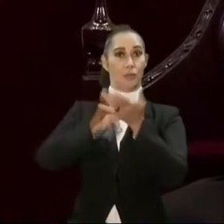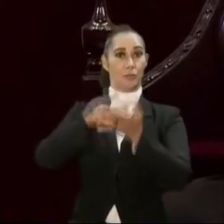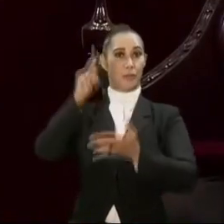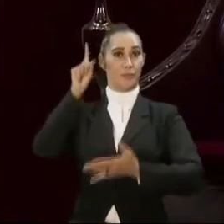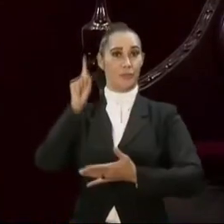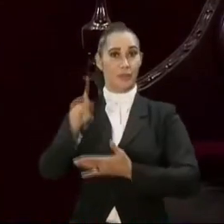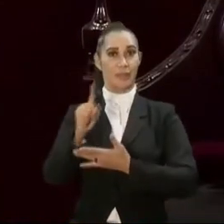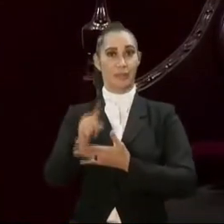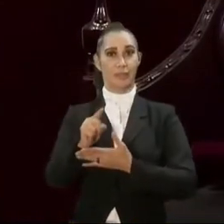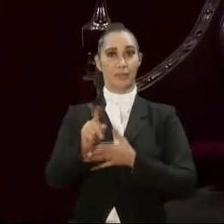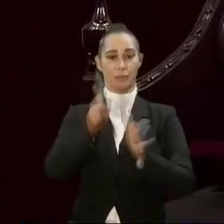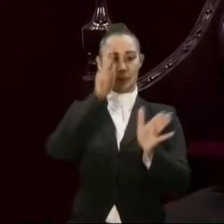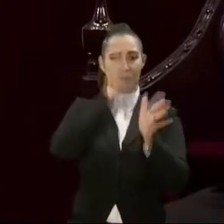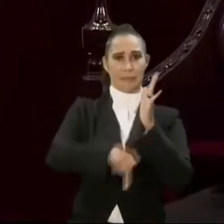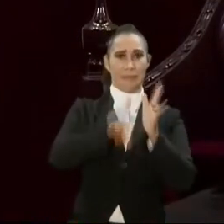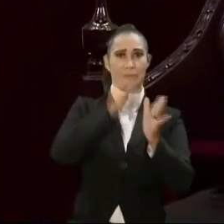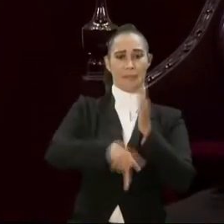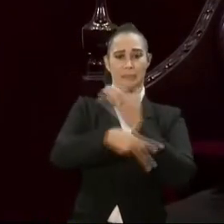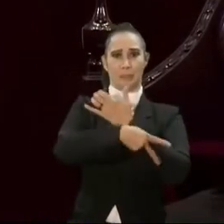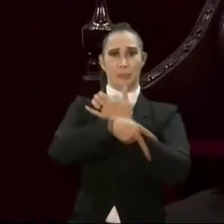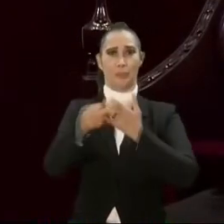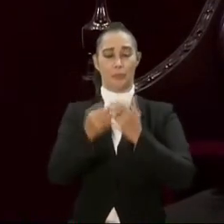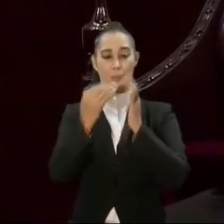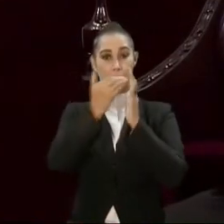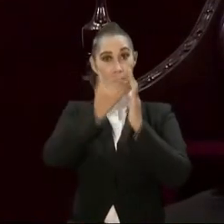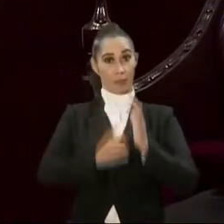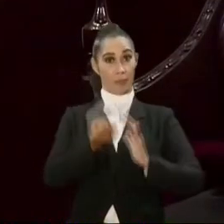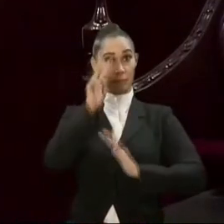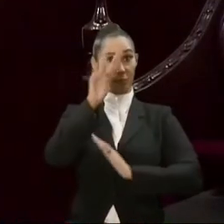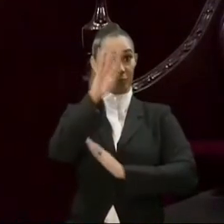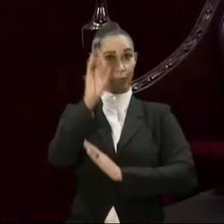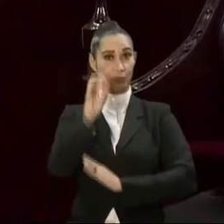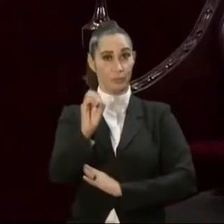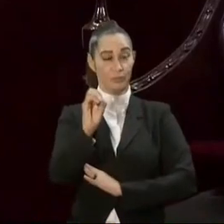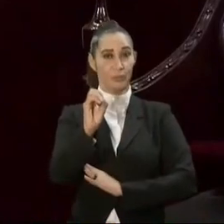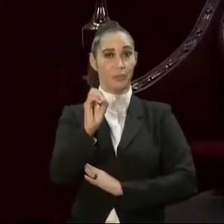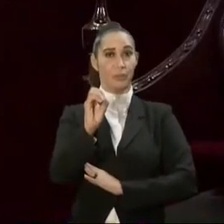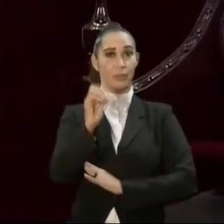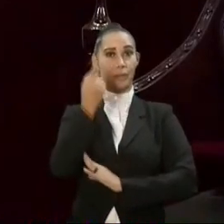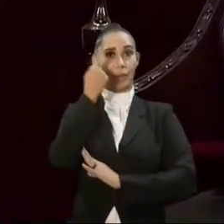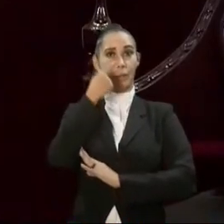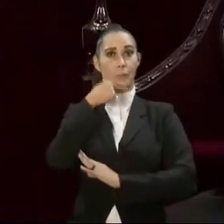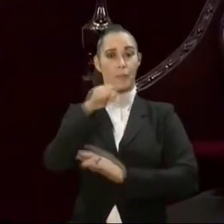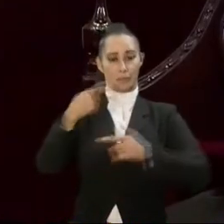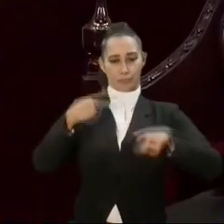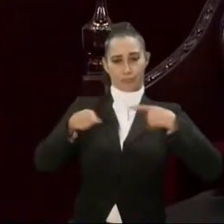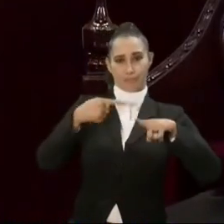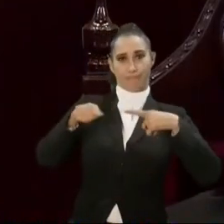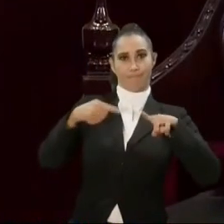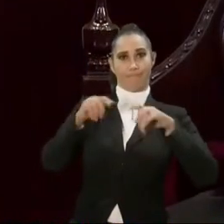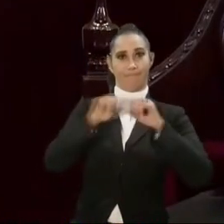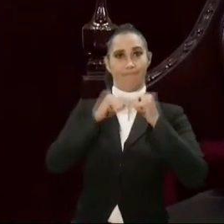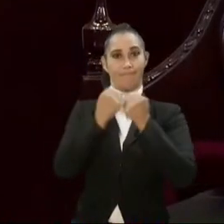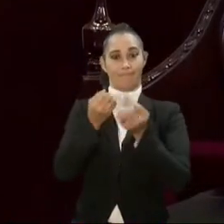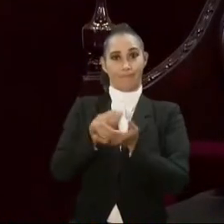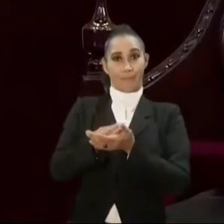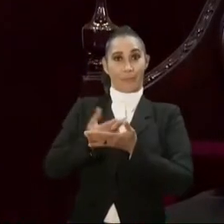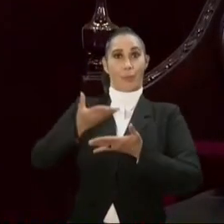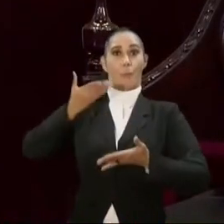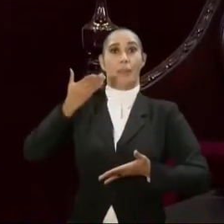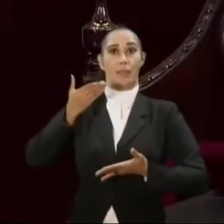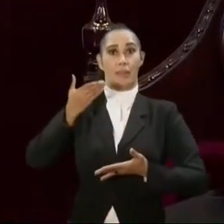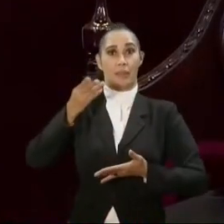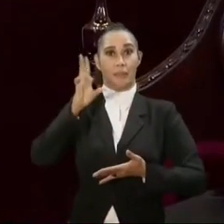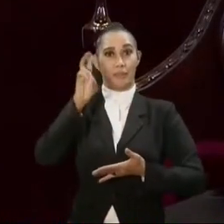los homicidios por delincuencia bajaron un 2%, pero los de conflicto social aumentaron un